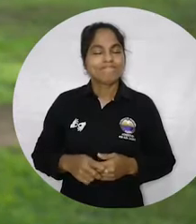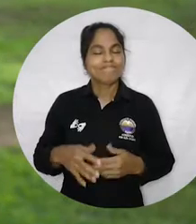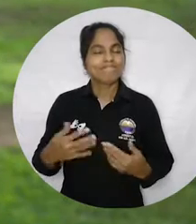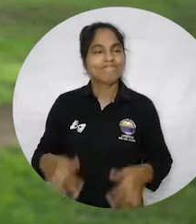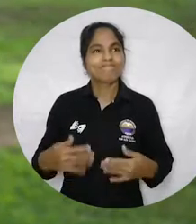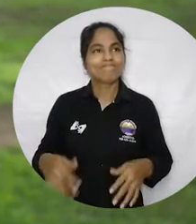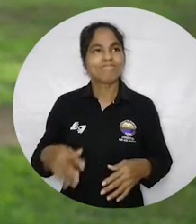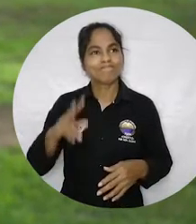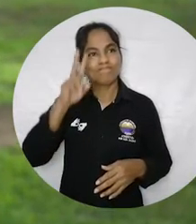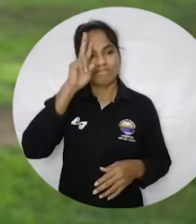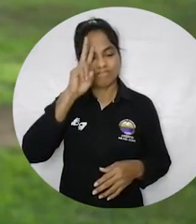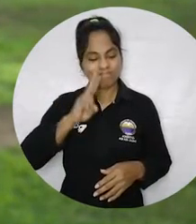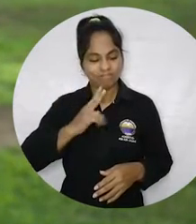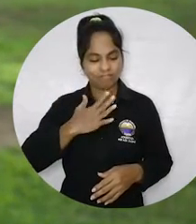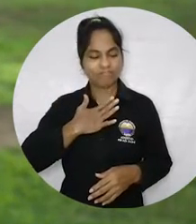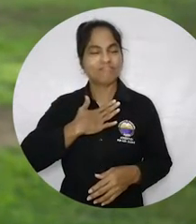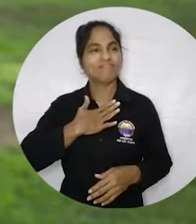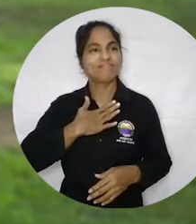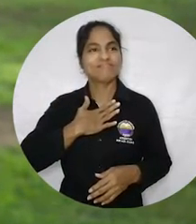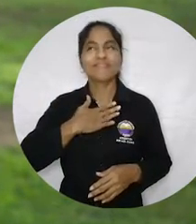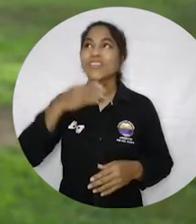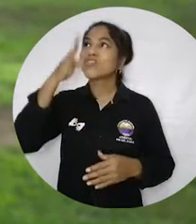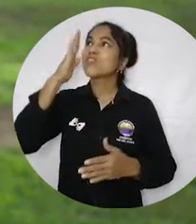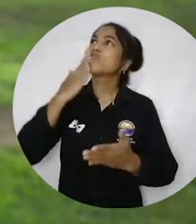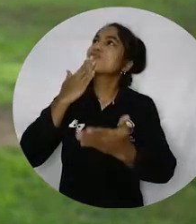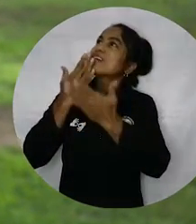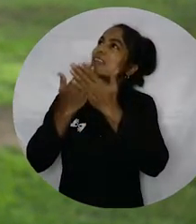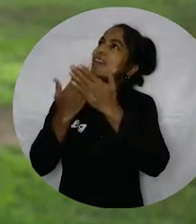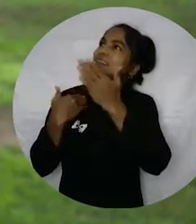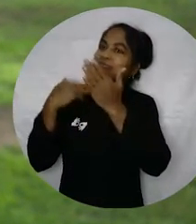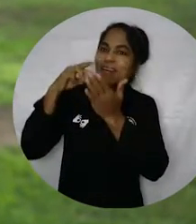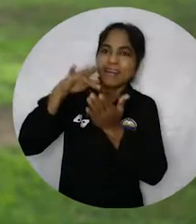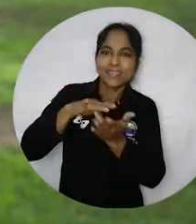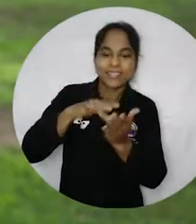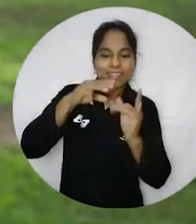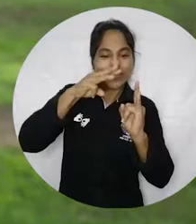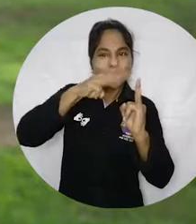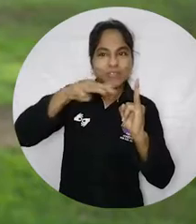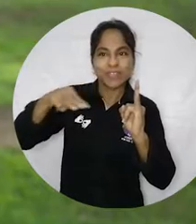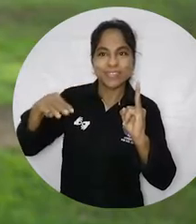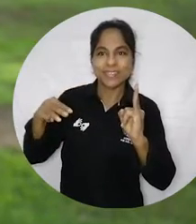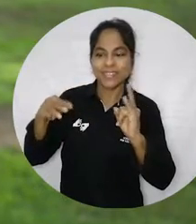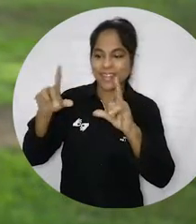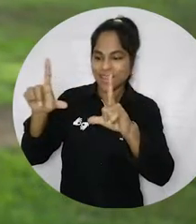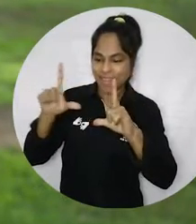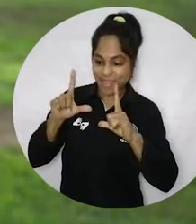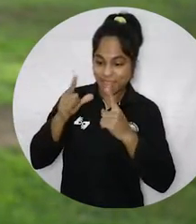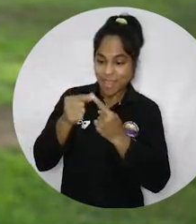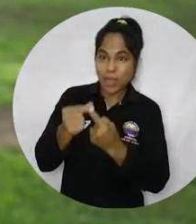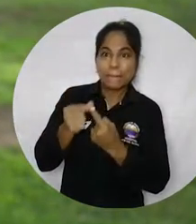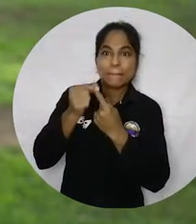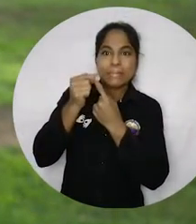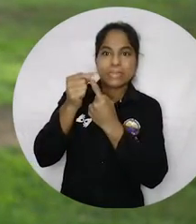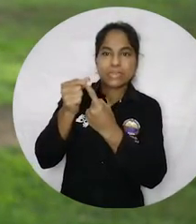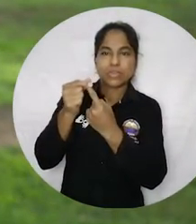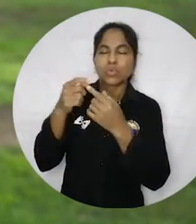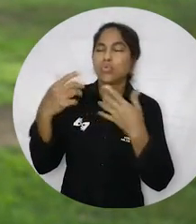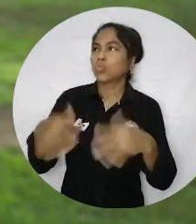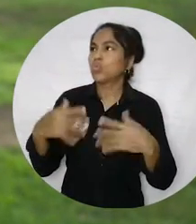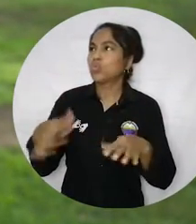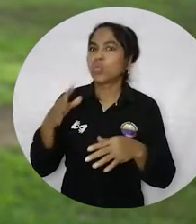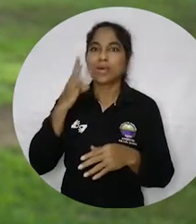HONRADO, AGRADECIDO CON DIOS DE PODER CURSAR ESTA ESPECIALIZACIÓN ACÁ EN LA UNIVERSIDAD Y HA SIDO UNA